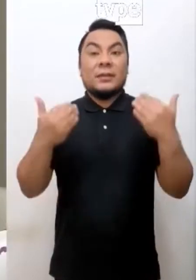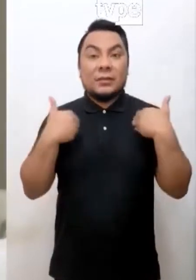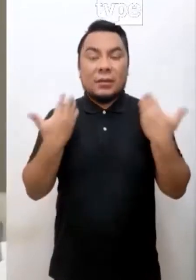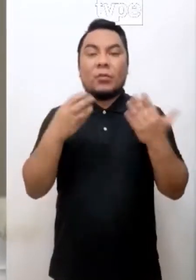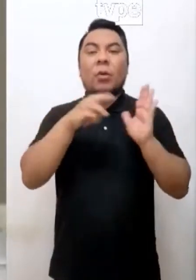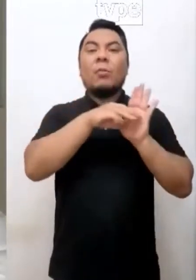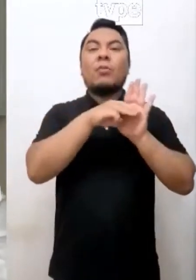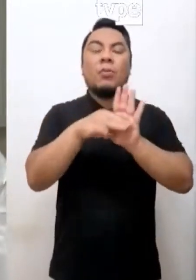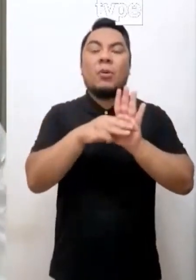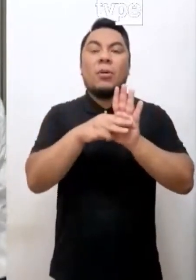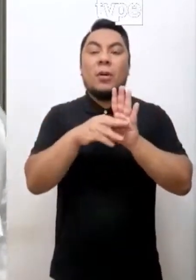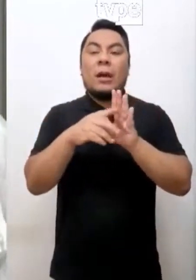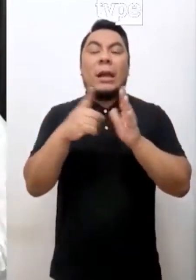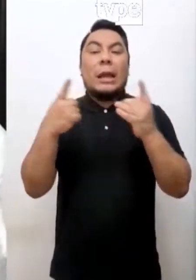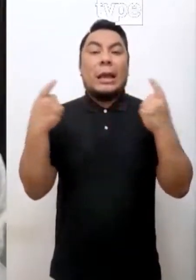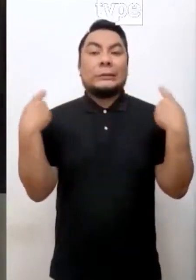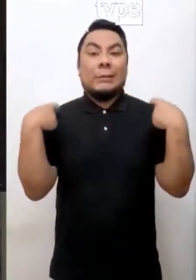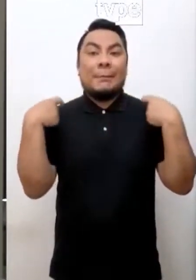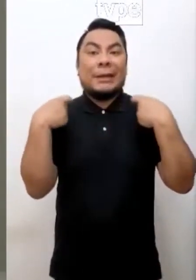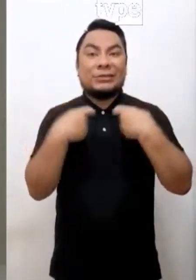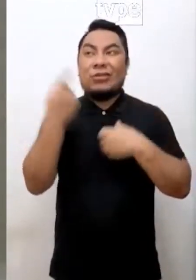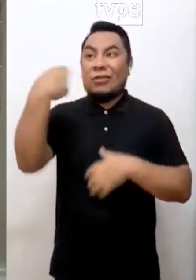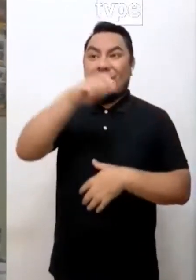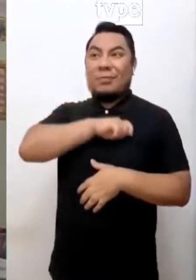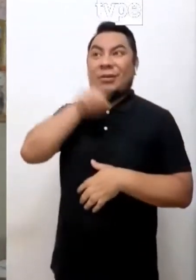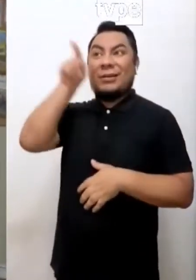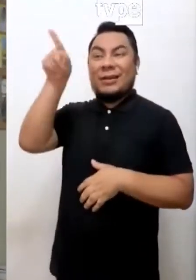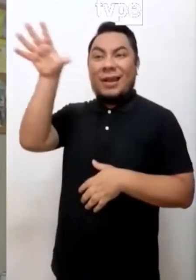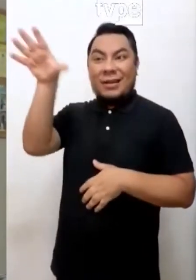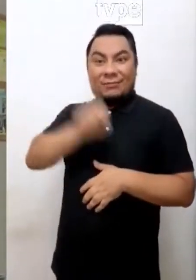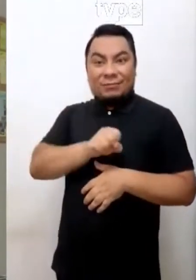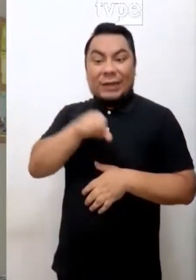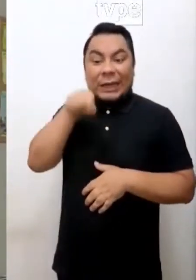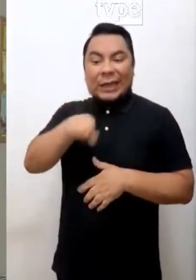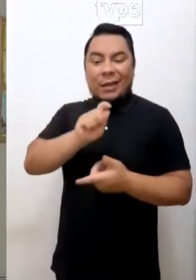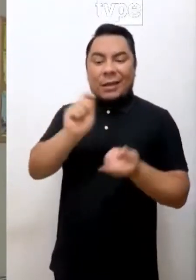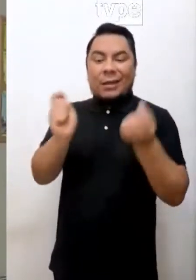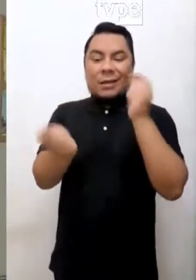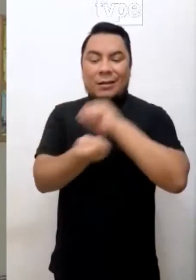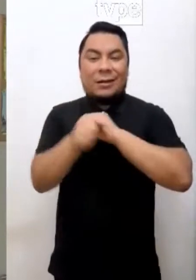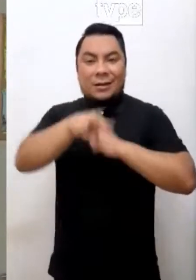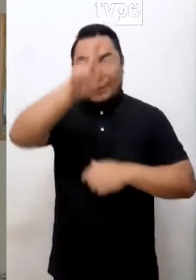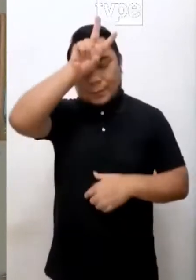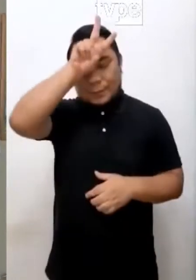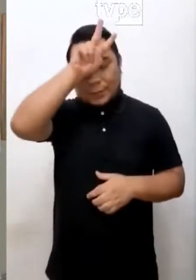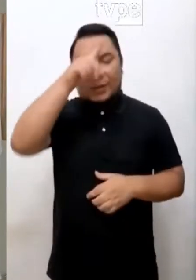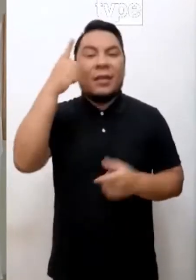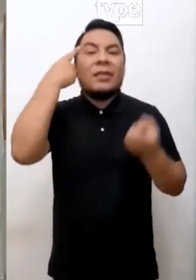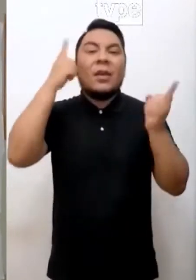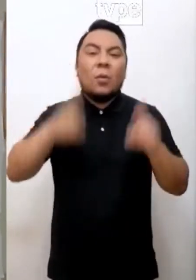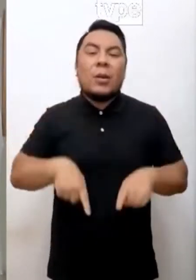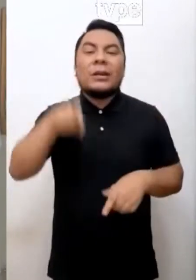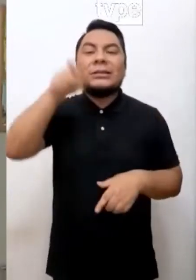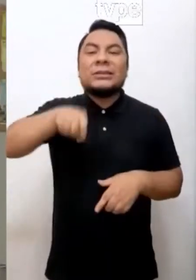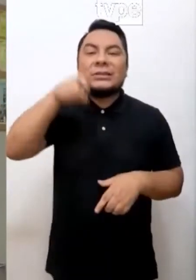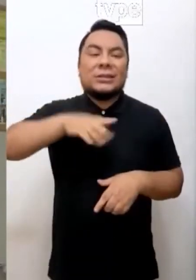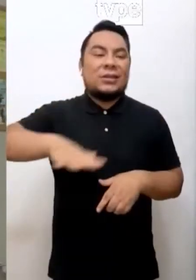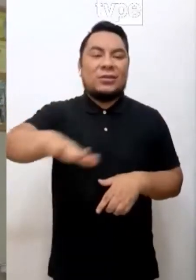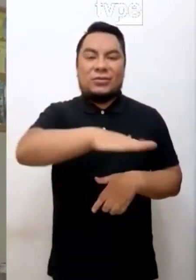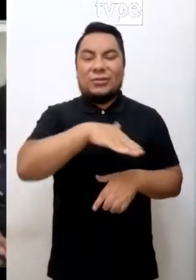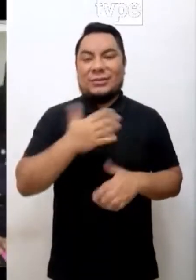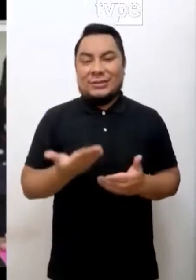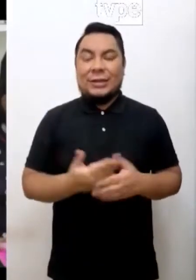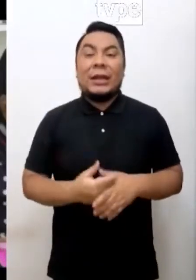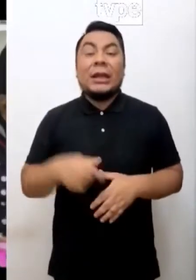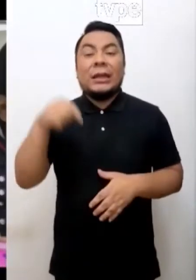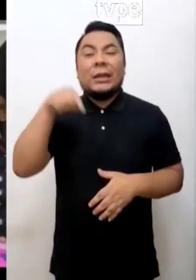Tenemos un modelo español, pero que ha sido adaptado básicamente a Perú y de acuerdo a las necesidades de cada uno de los chicos.